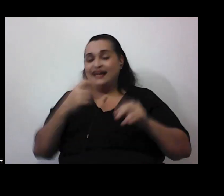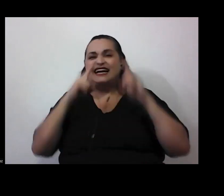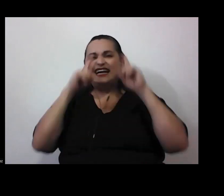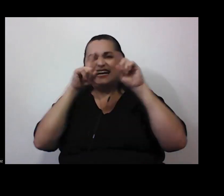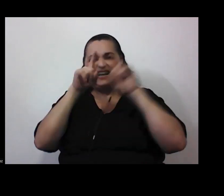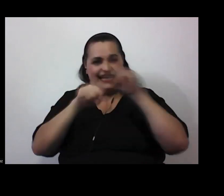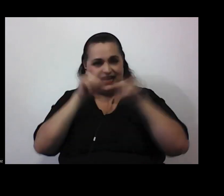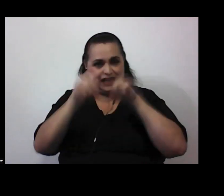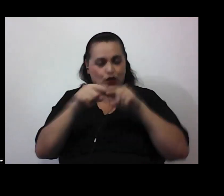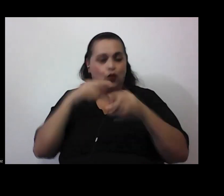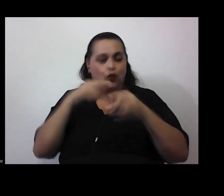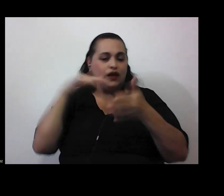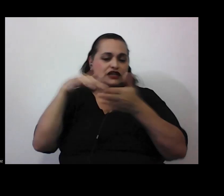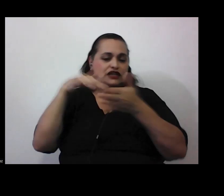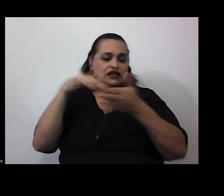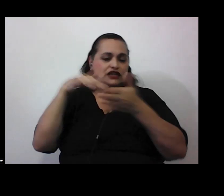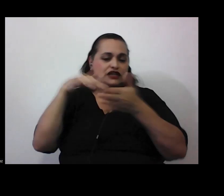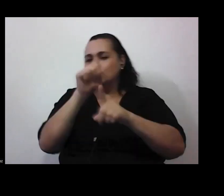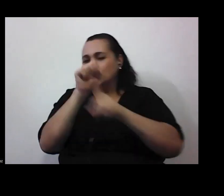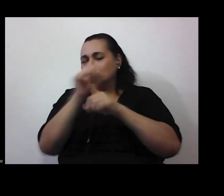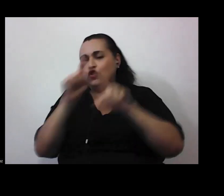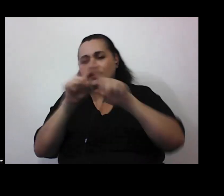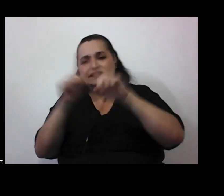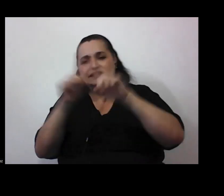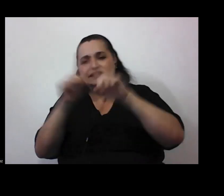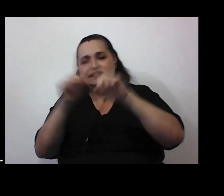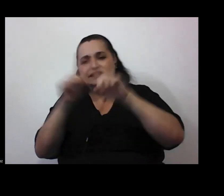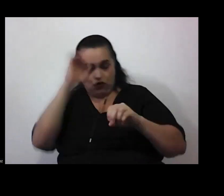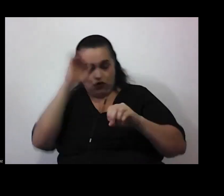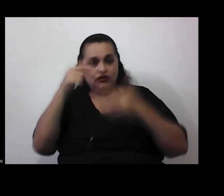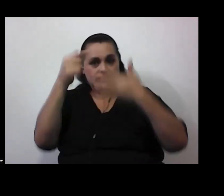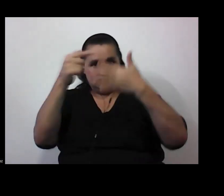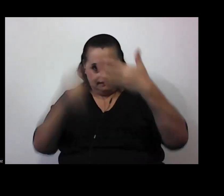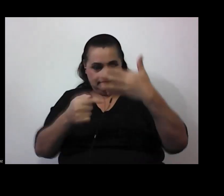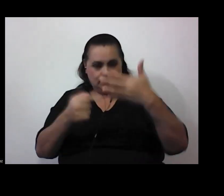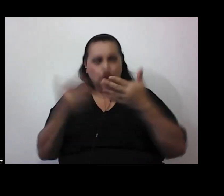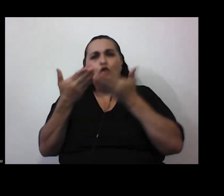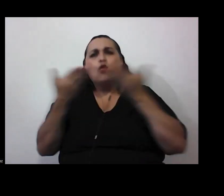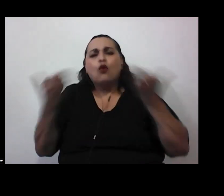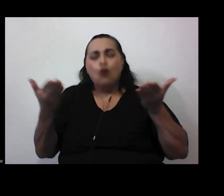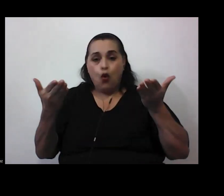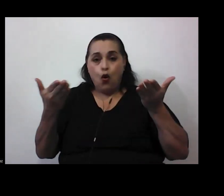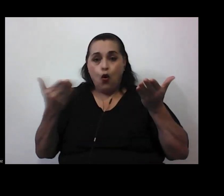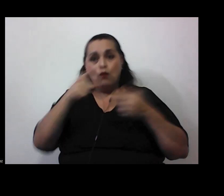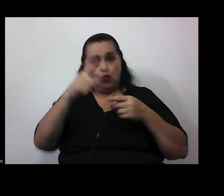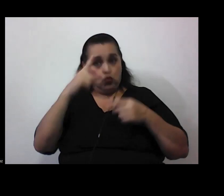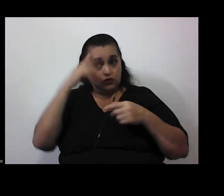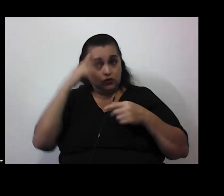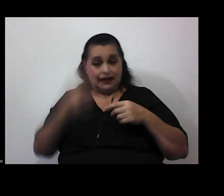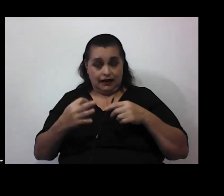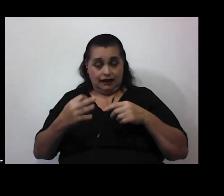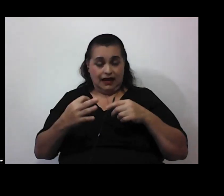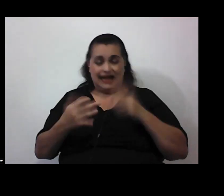estudios de casos conocimiento de diferentes opiniones este como como considera usted que las